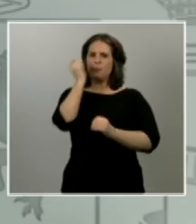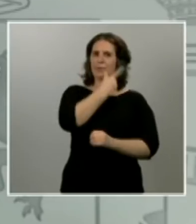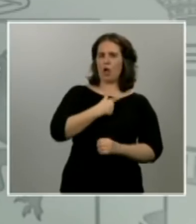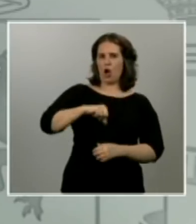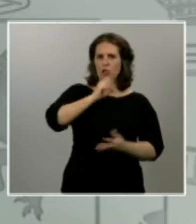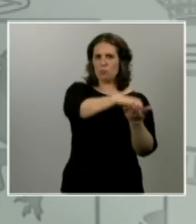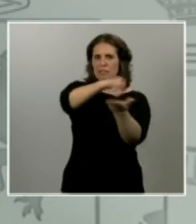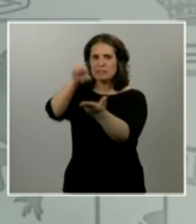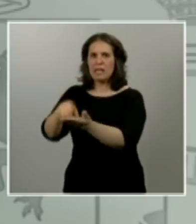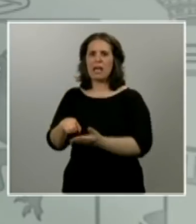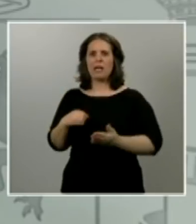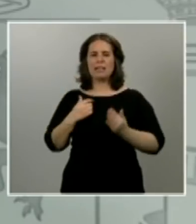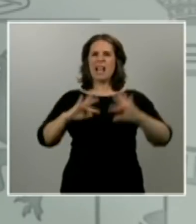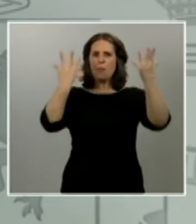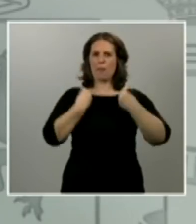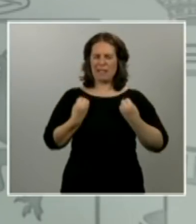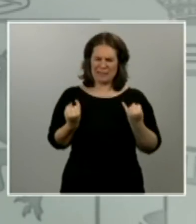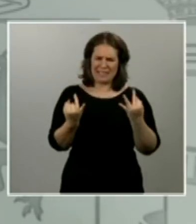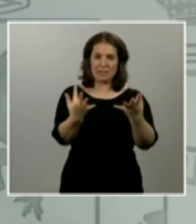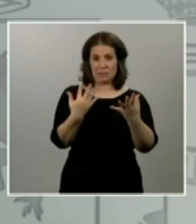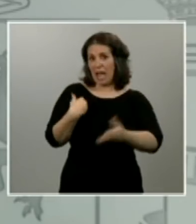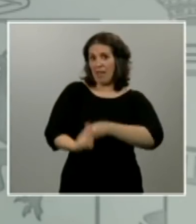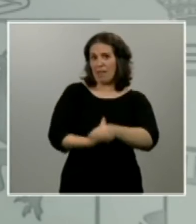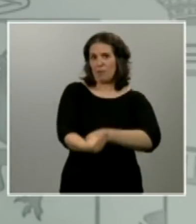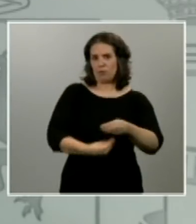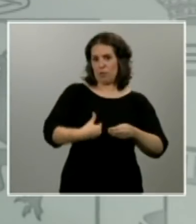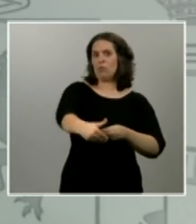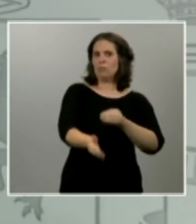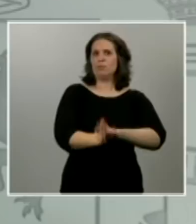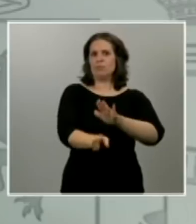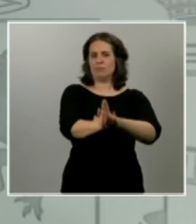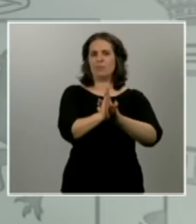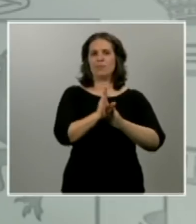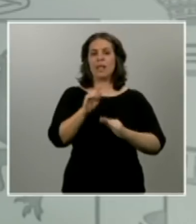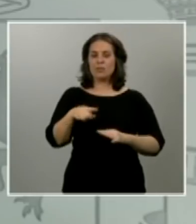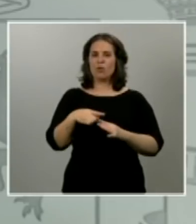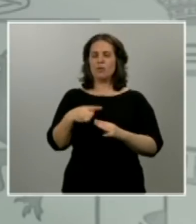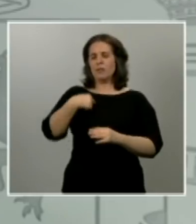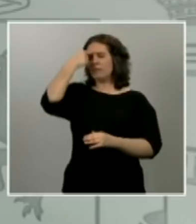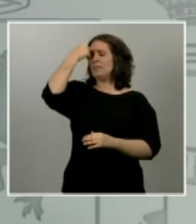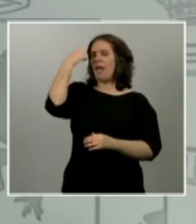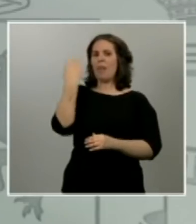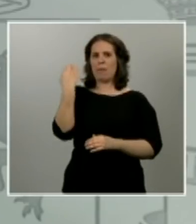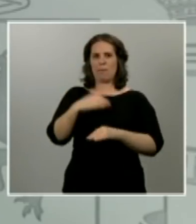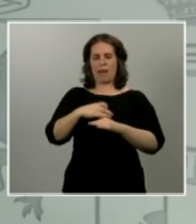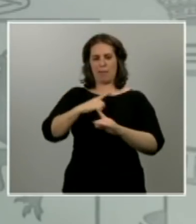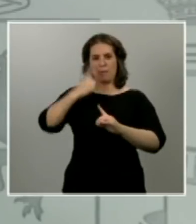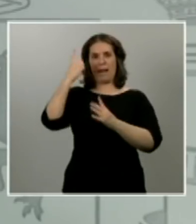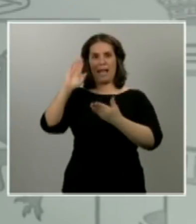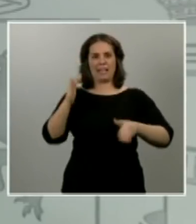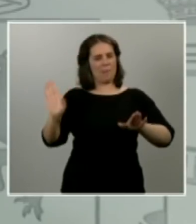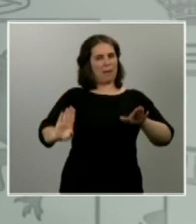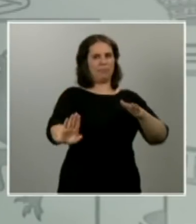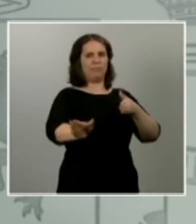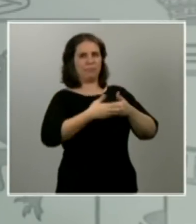haciendo. Son enseñanzas que refuerzan nuestra confianza para completar esta primera etapa y para hacer descender